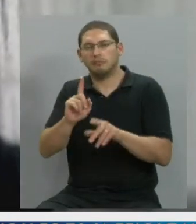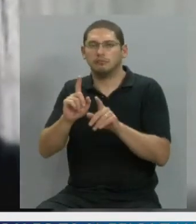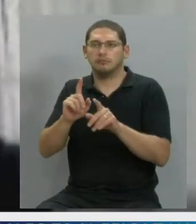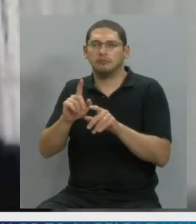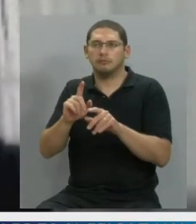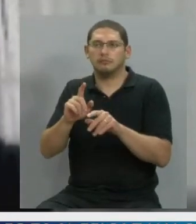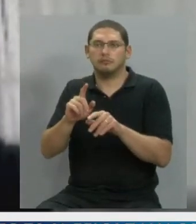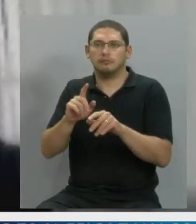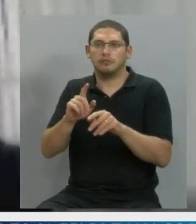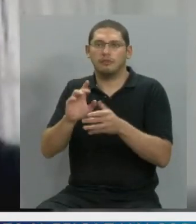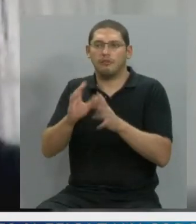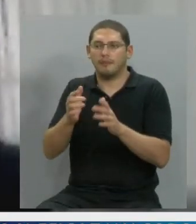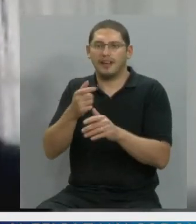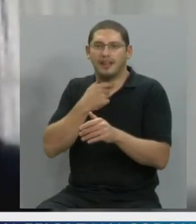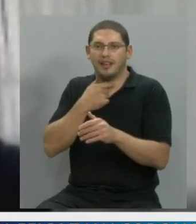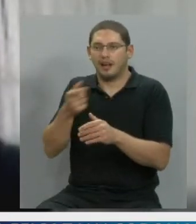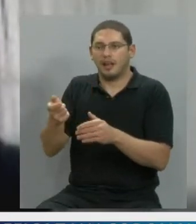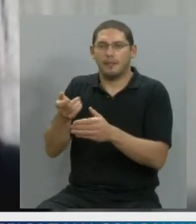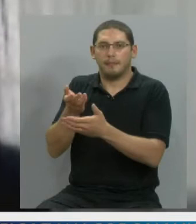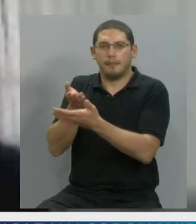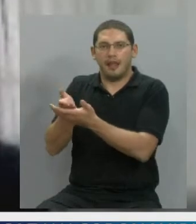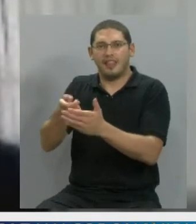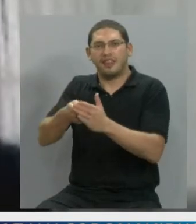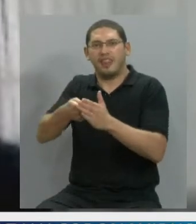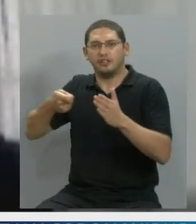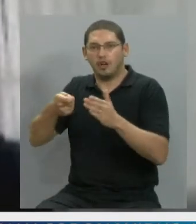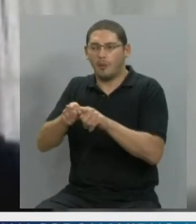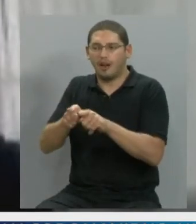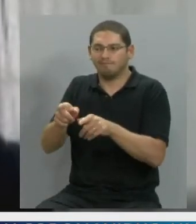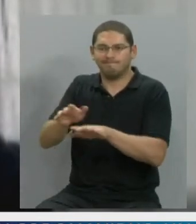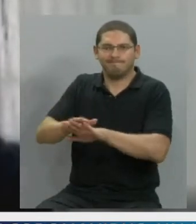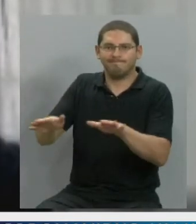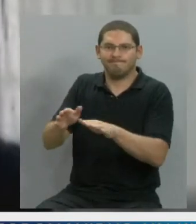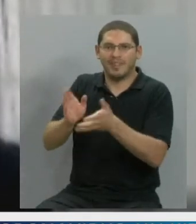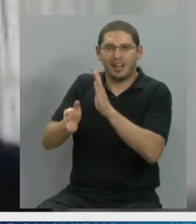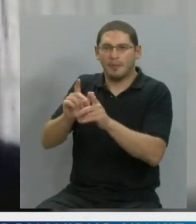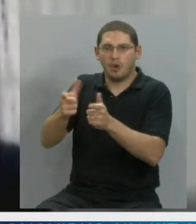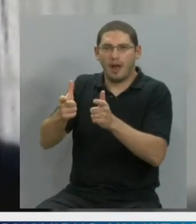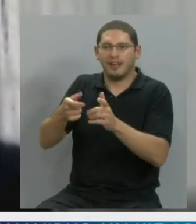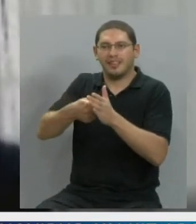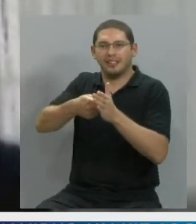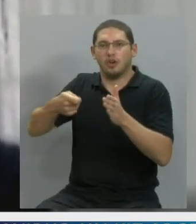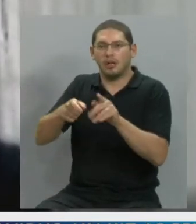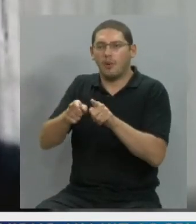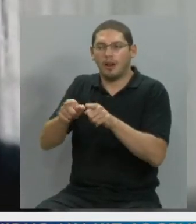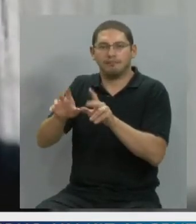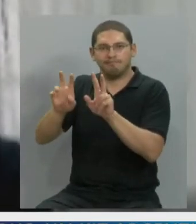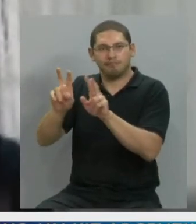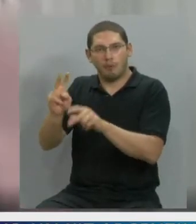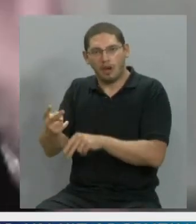llegara de Europa para desconectarla. La desconectaron directamente. Y tenemos el caso también de Geraldine Oro,